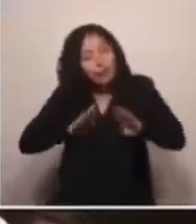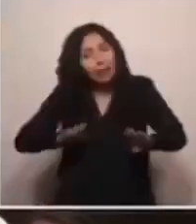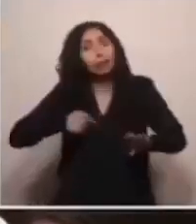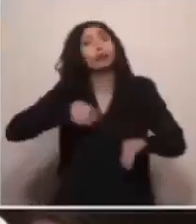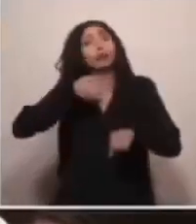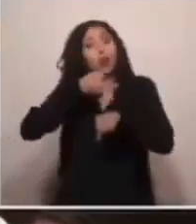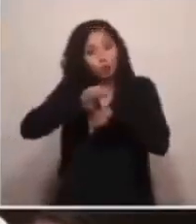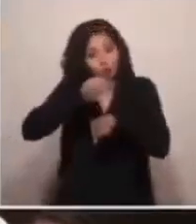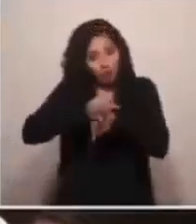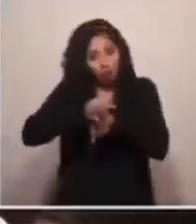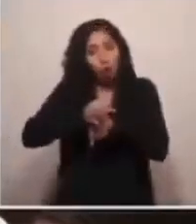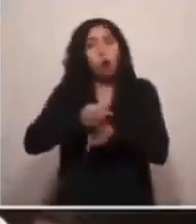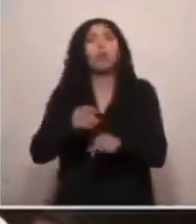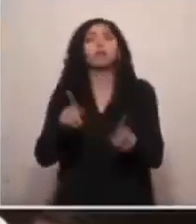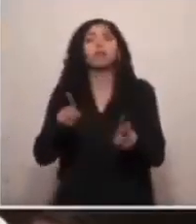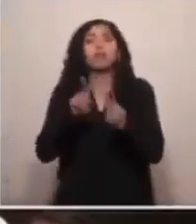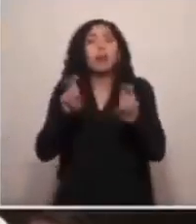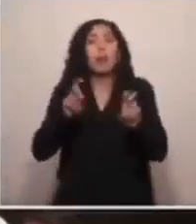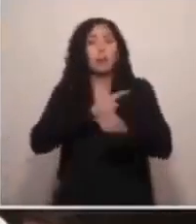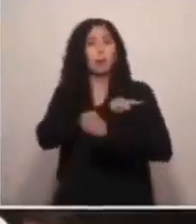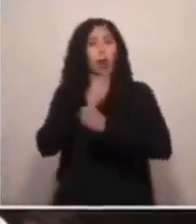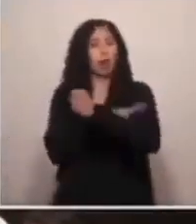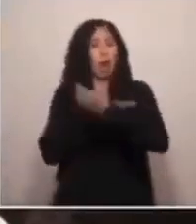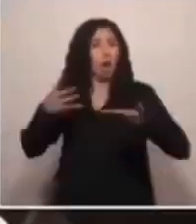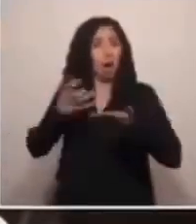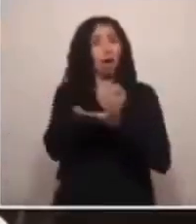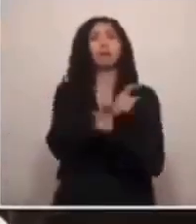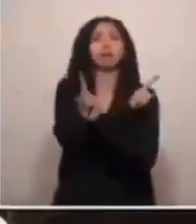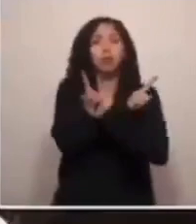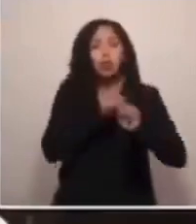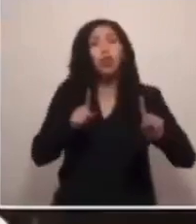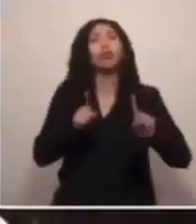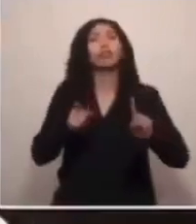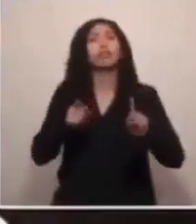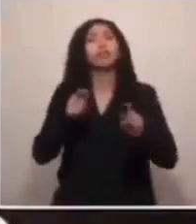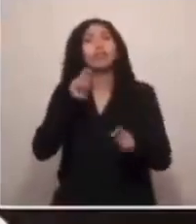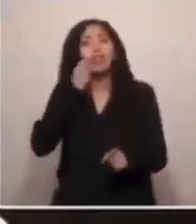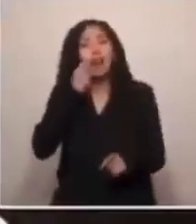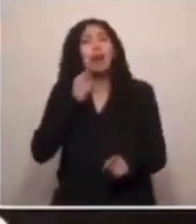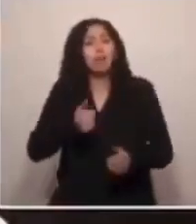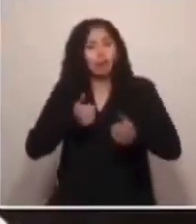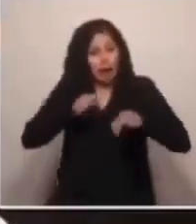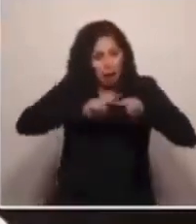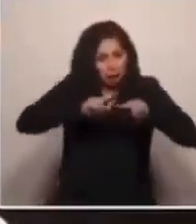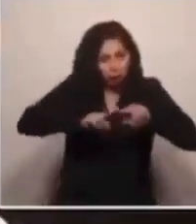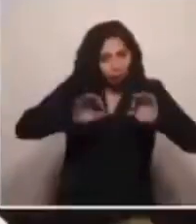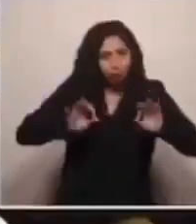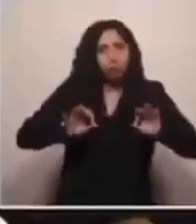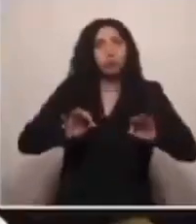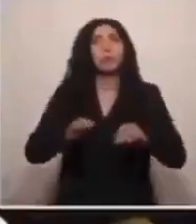consejo, no se trata de llegar al poder, se trata de hacer el bien con el poder que obtienen. Muchas gracias.